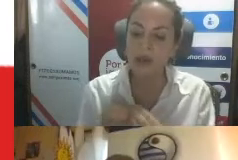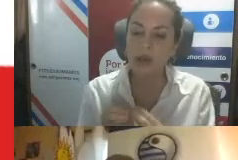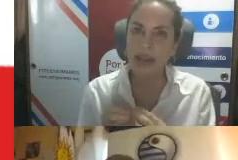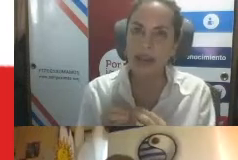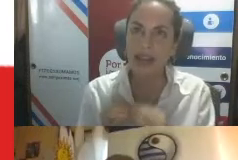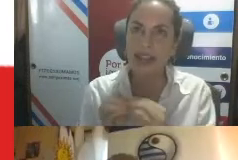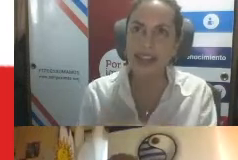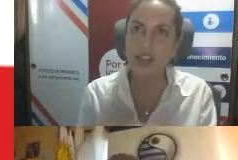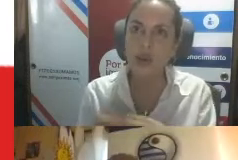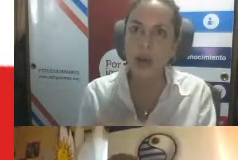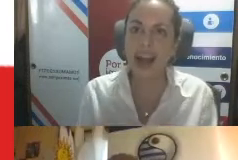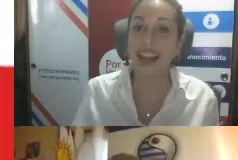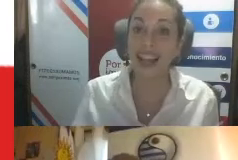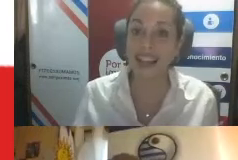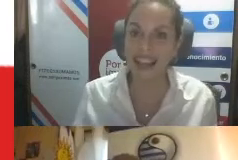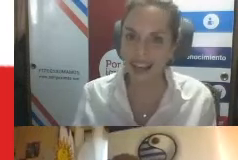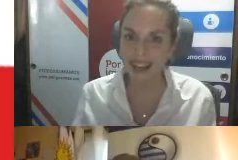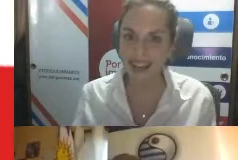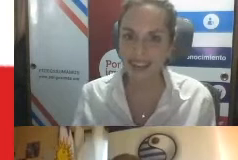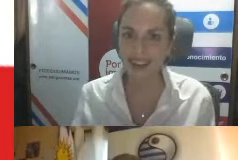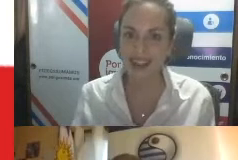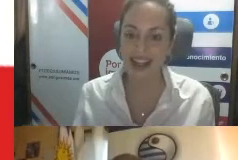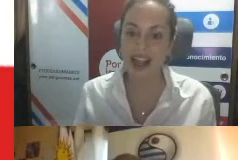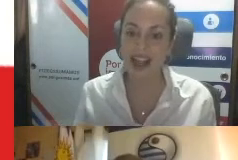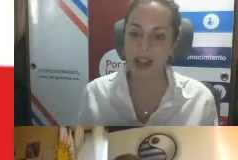incluido el derecho a elegir